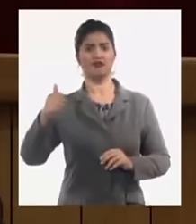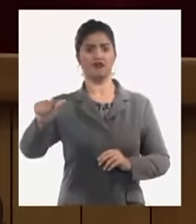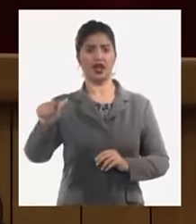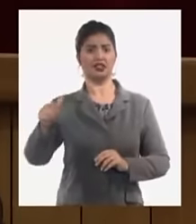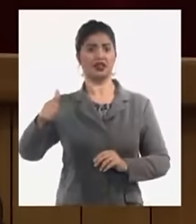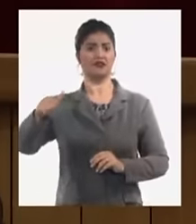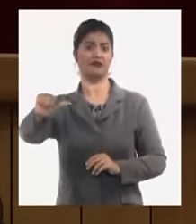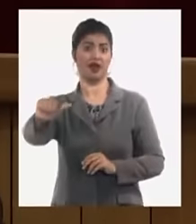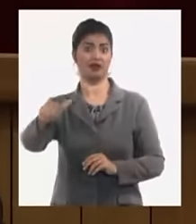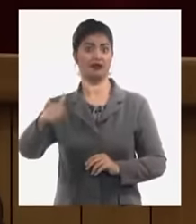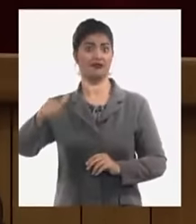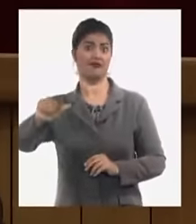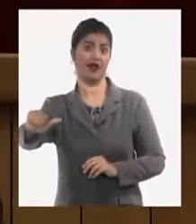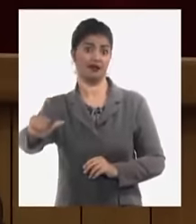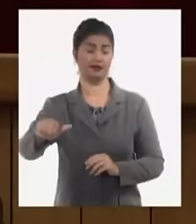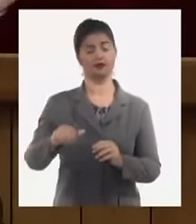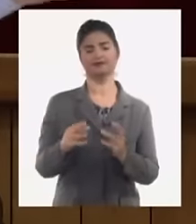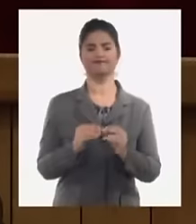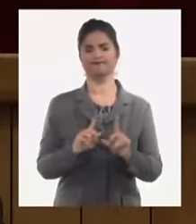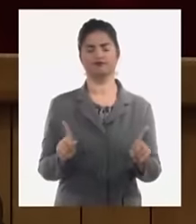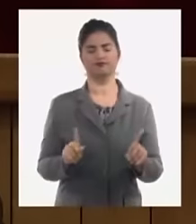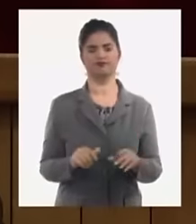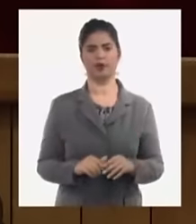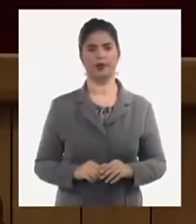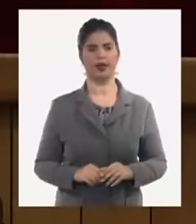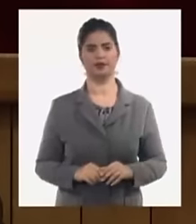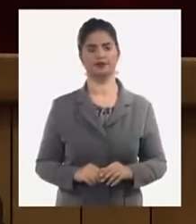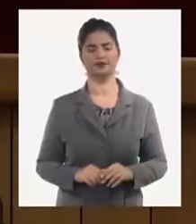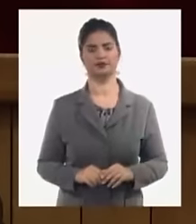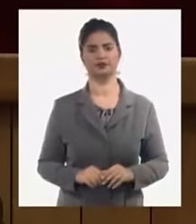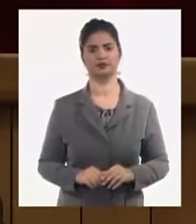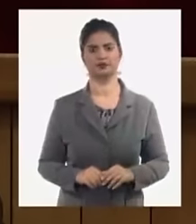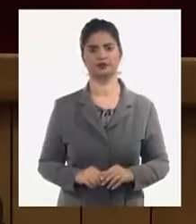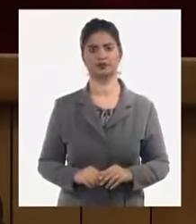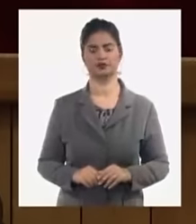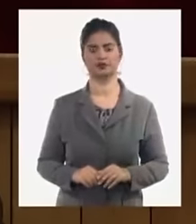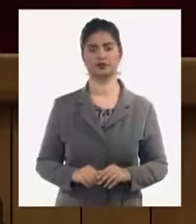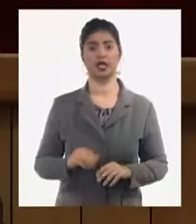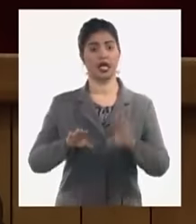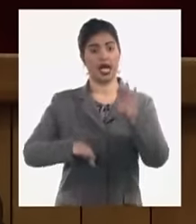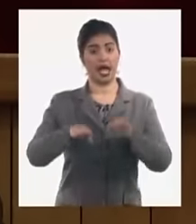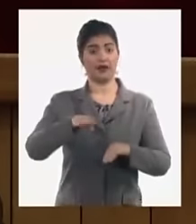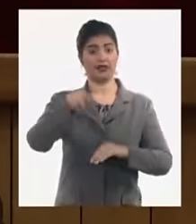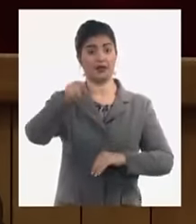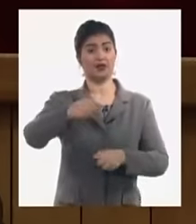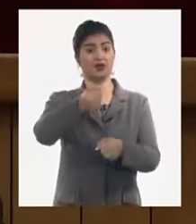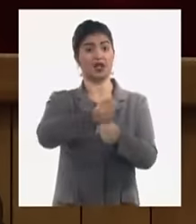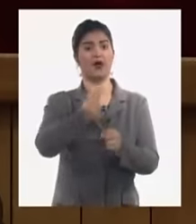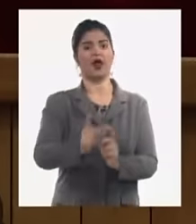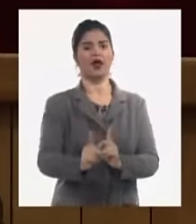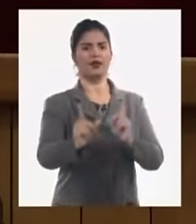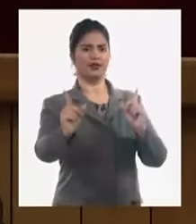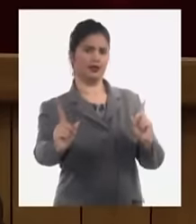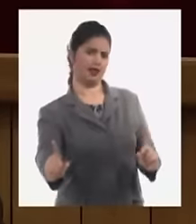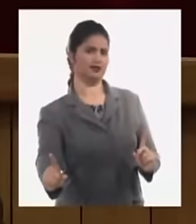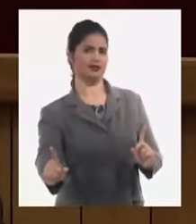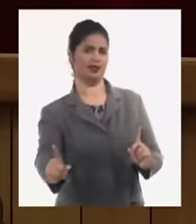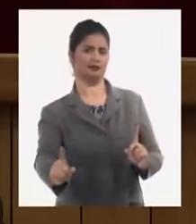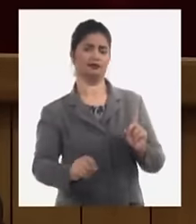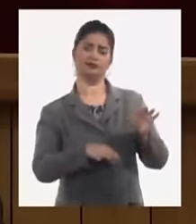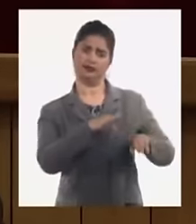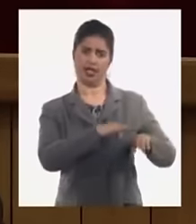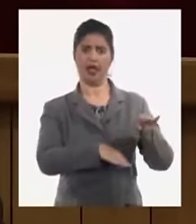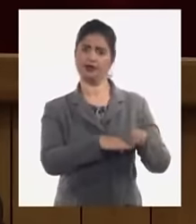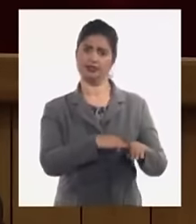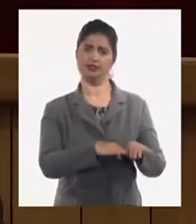el que ocupa diferentes responsabilidades incluso a veces otras tareas que la hacen desde la casa esas personas no están en la plantilla no son